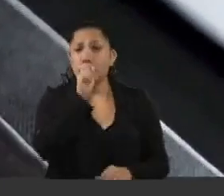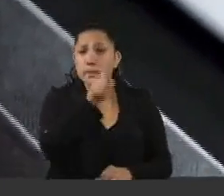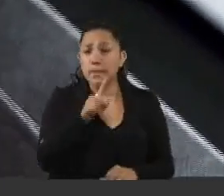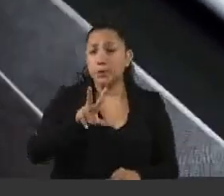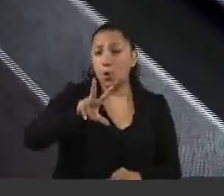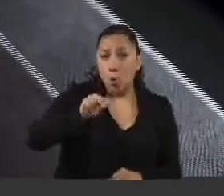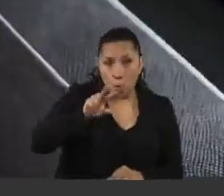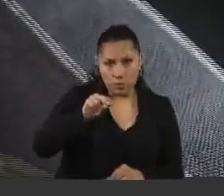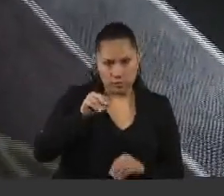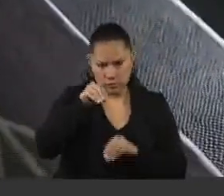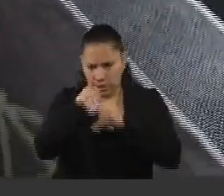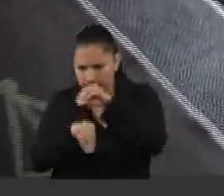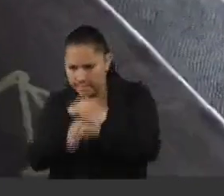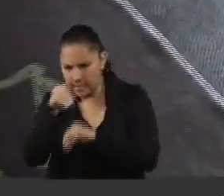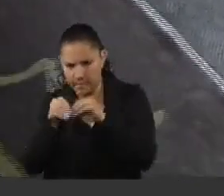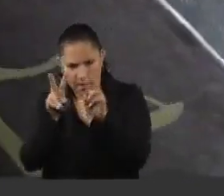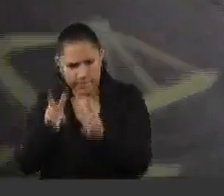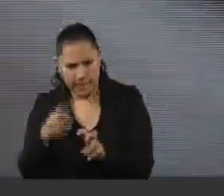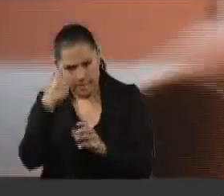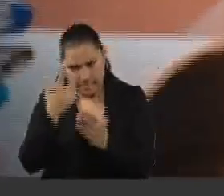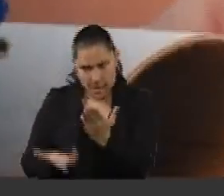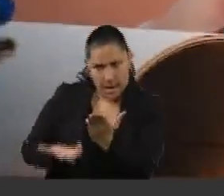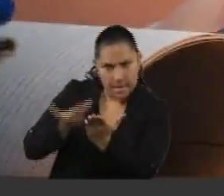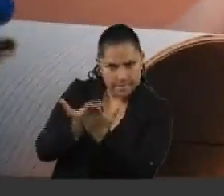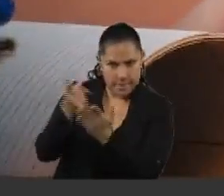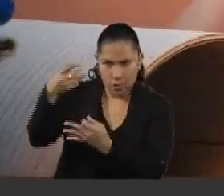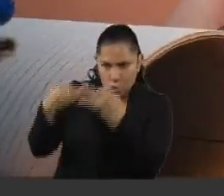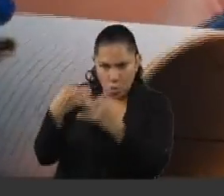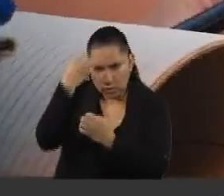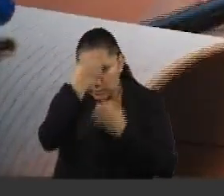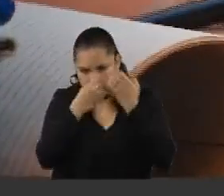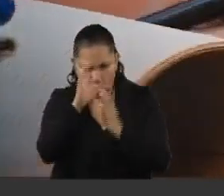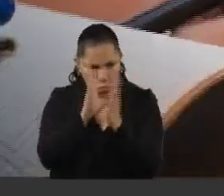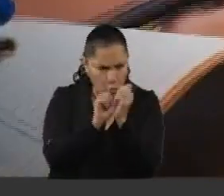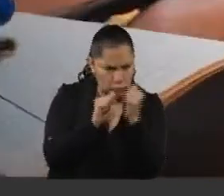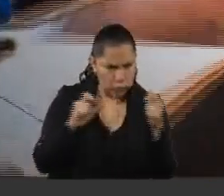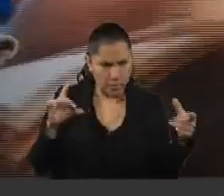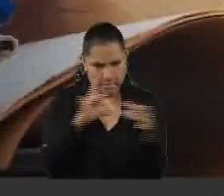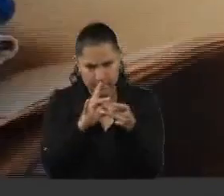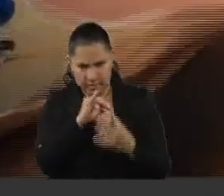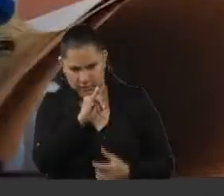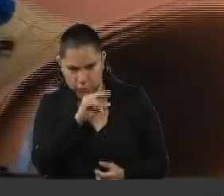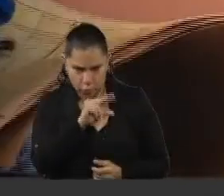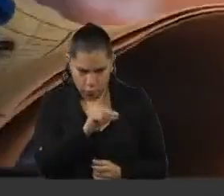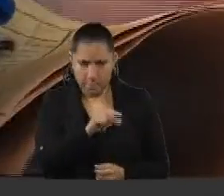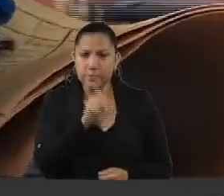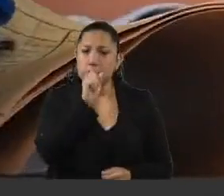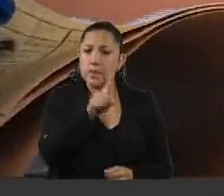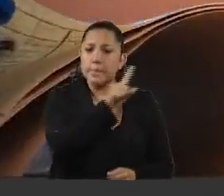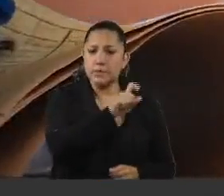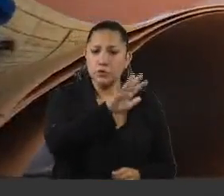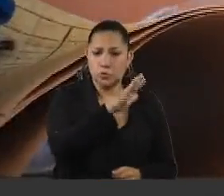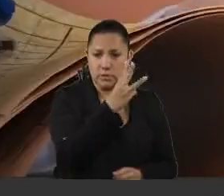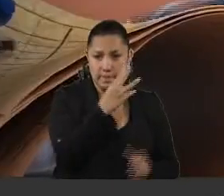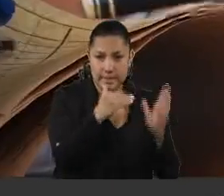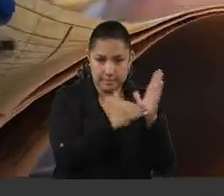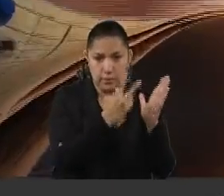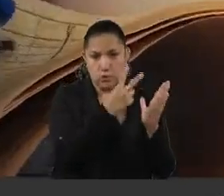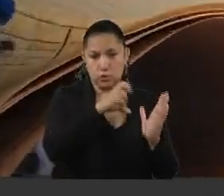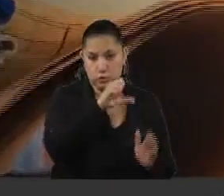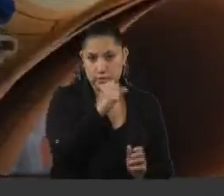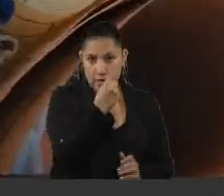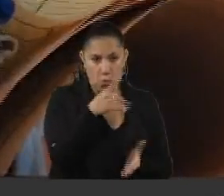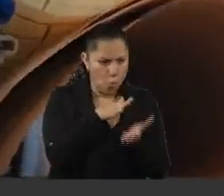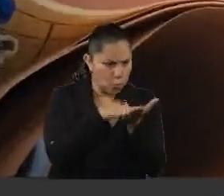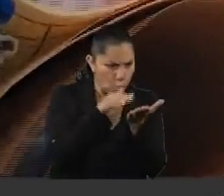acciones de inconstitucionalidad ante la Corte. Detalló que se registraron 153 mil 261 documentos en el